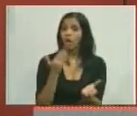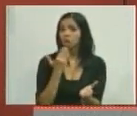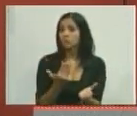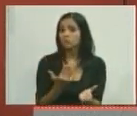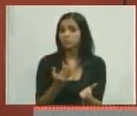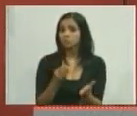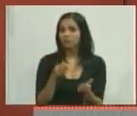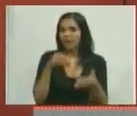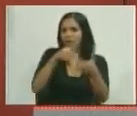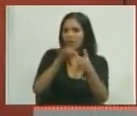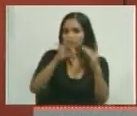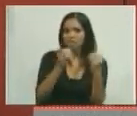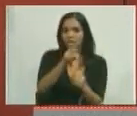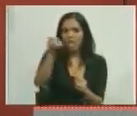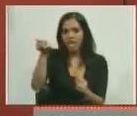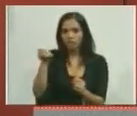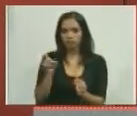ellos?